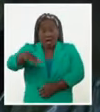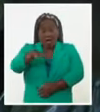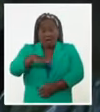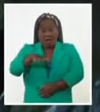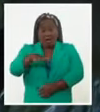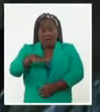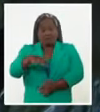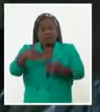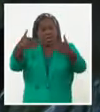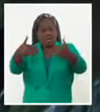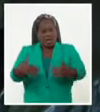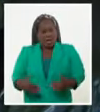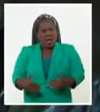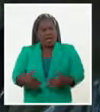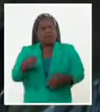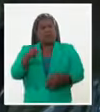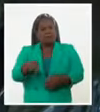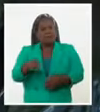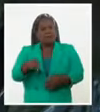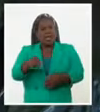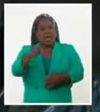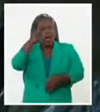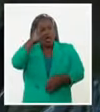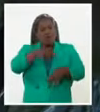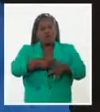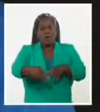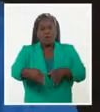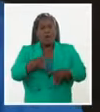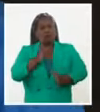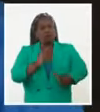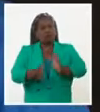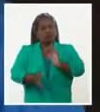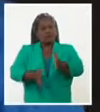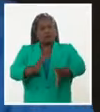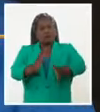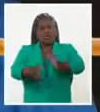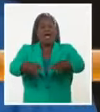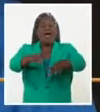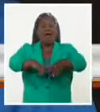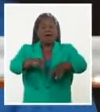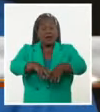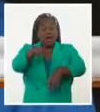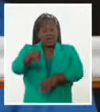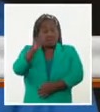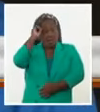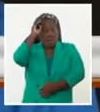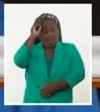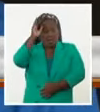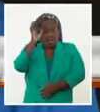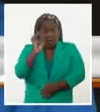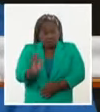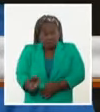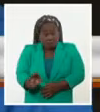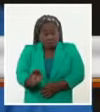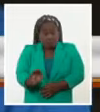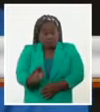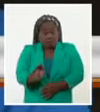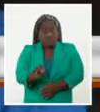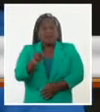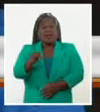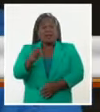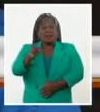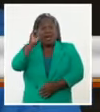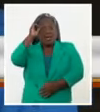Eusebio andando a La Habana. Esa era, digamos, la idea inicial, la idea